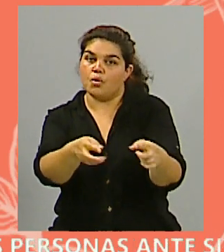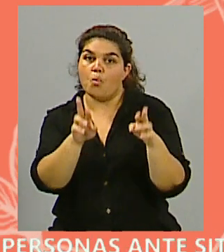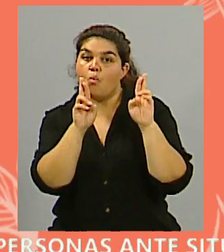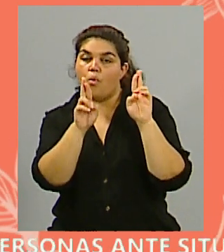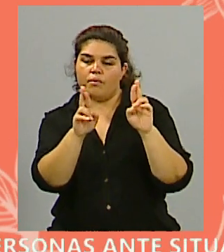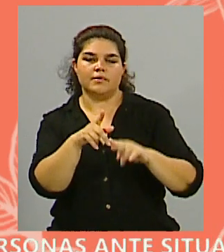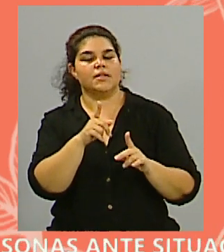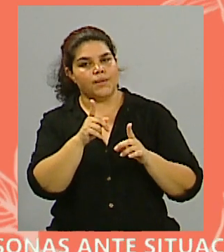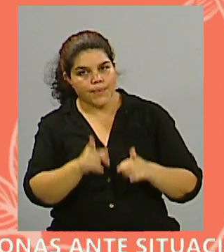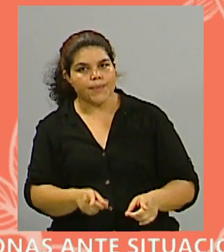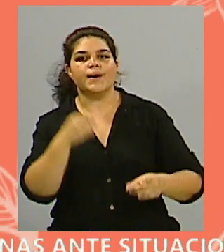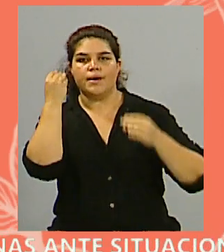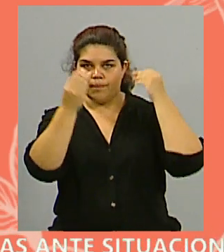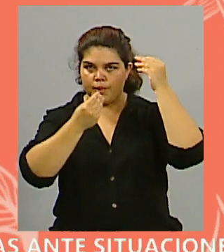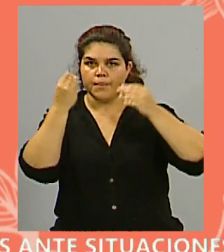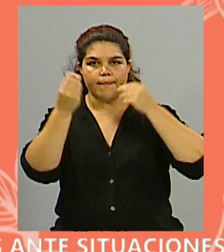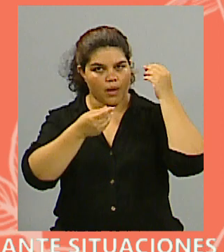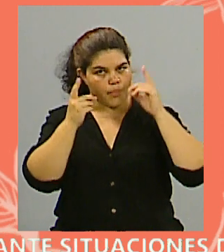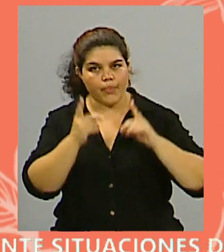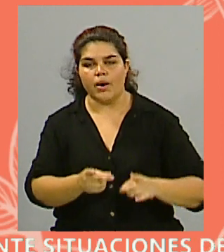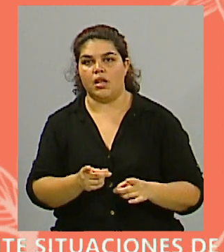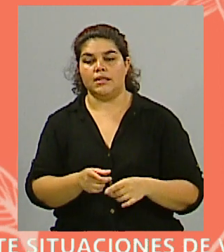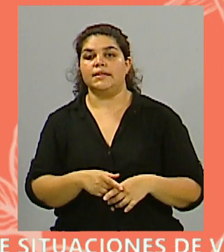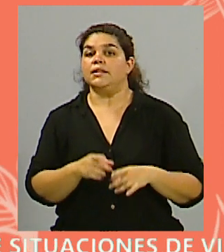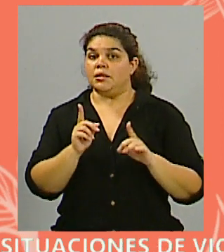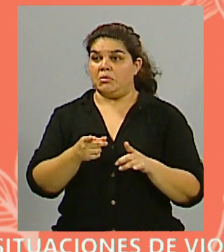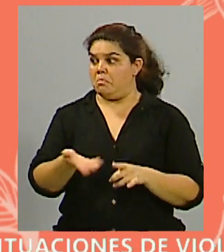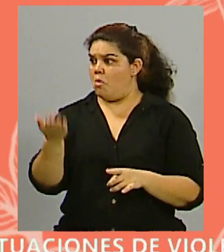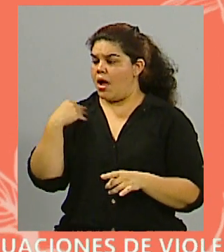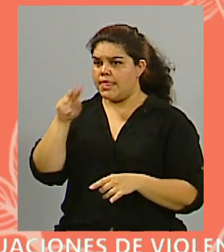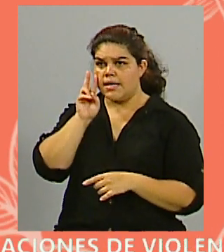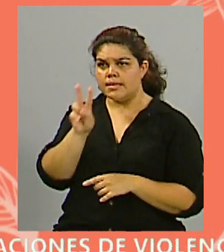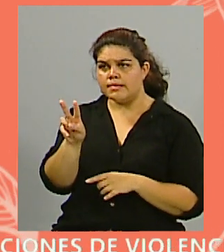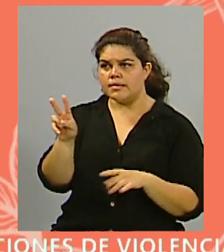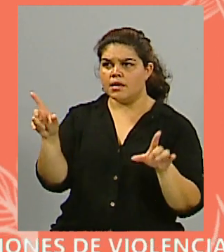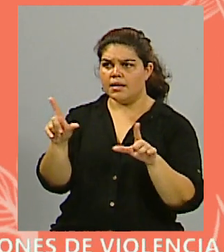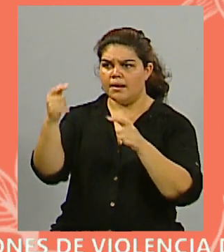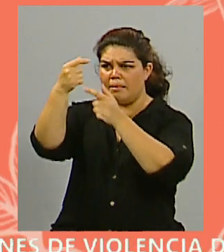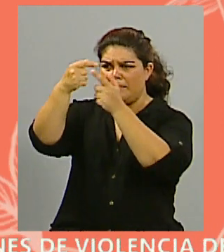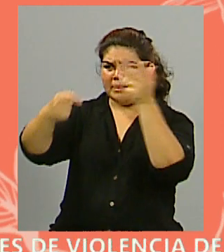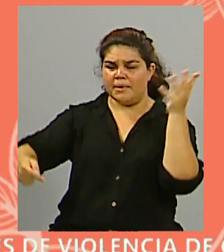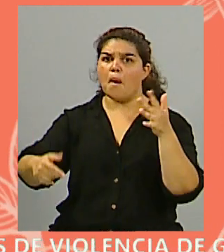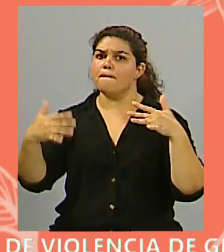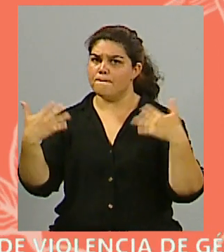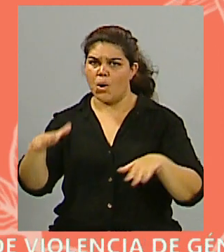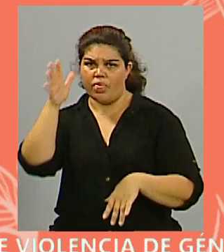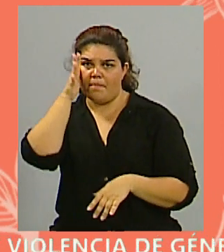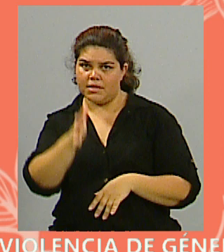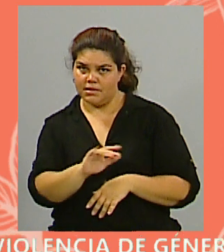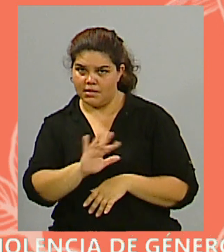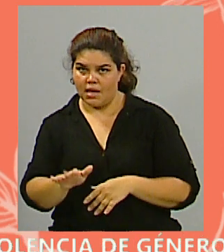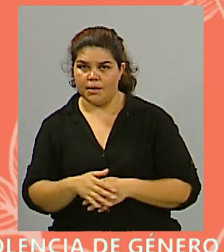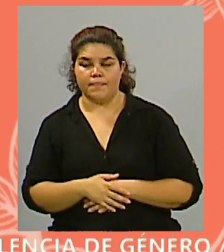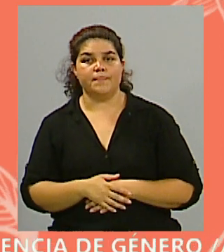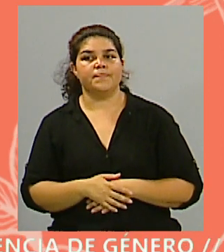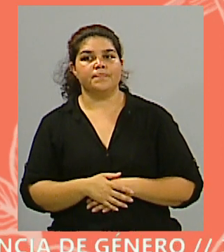preocupados, porque realmente lo que escuchamos el otro día fue un montón. Claro, y bueno, ahí voy a